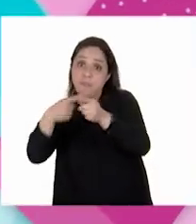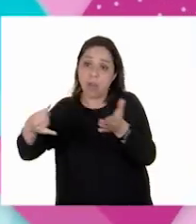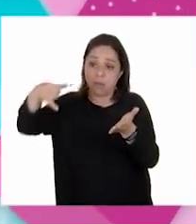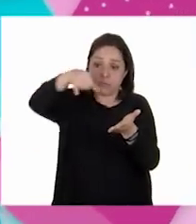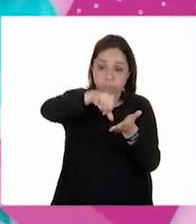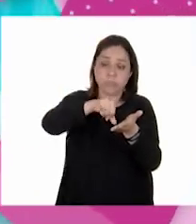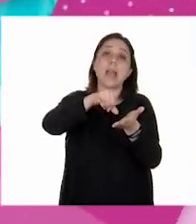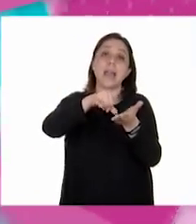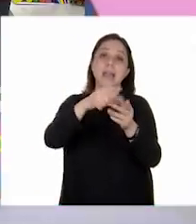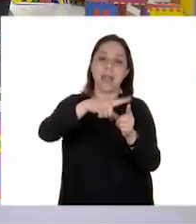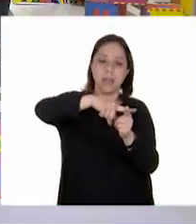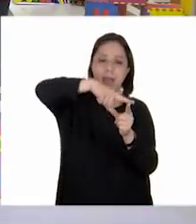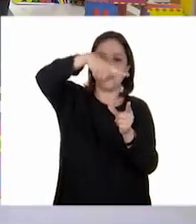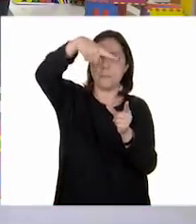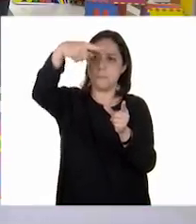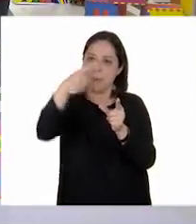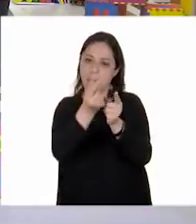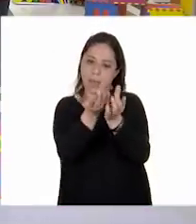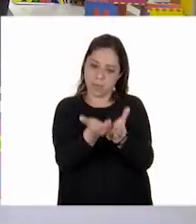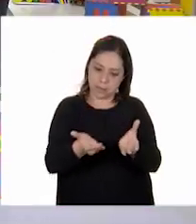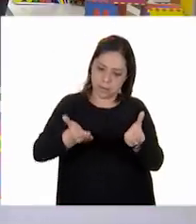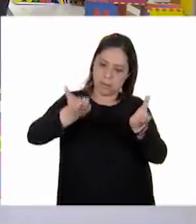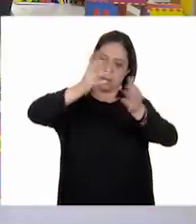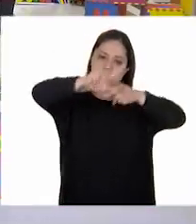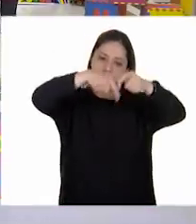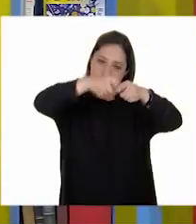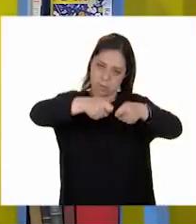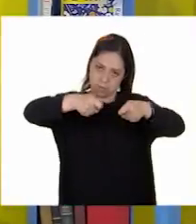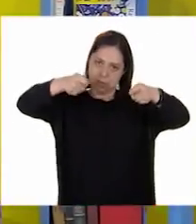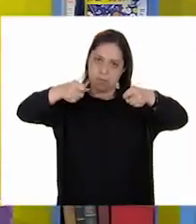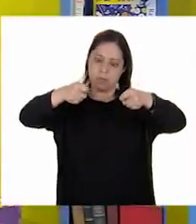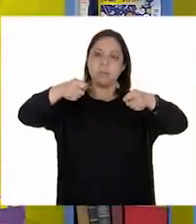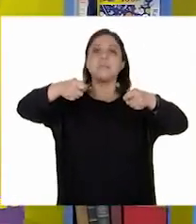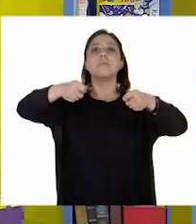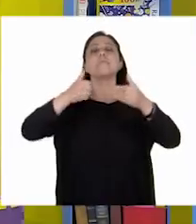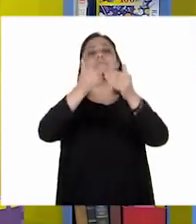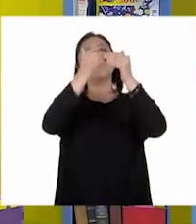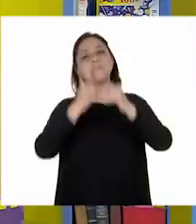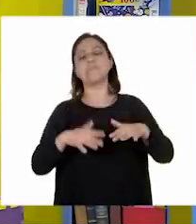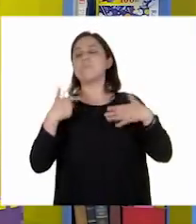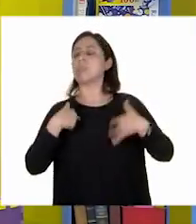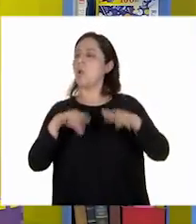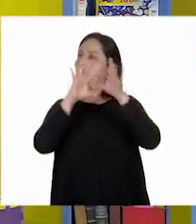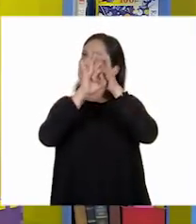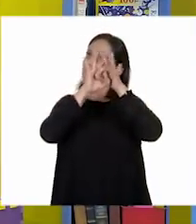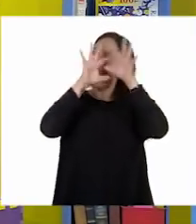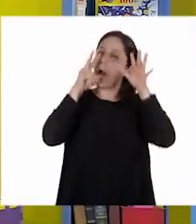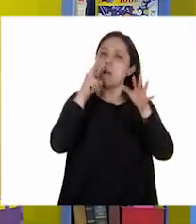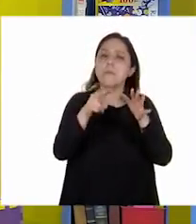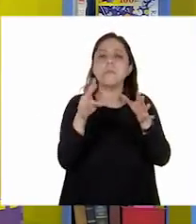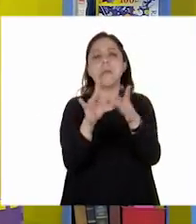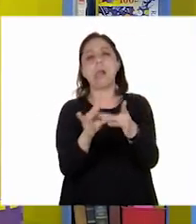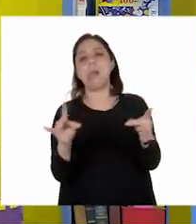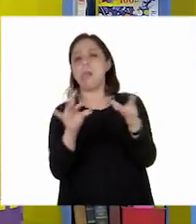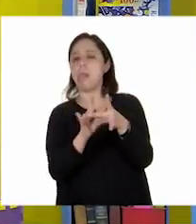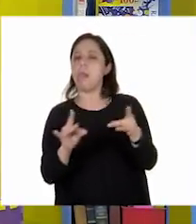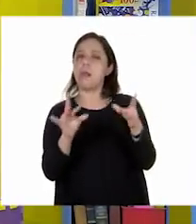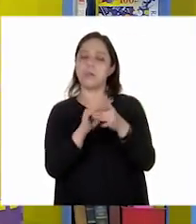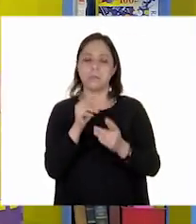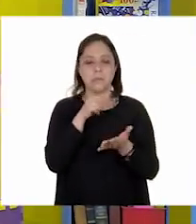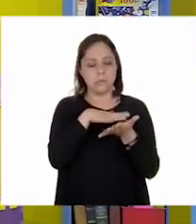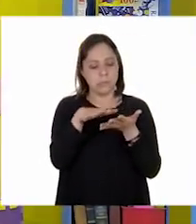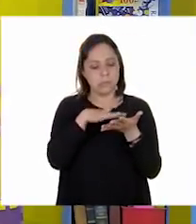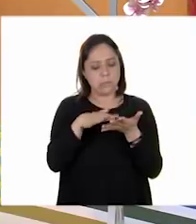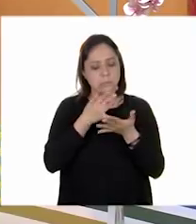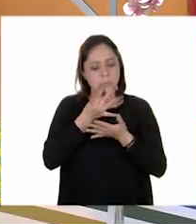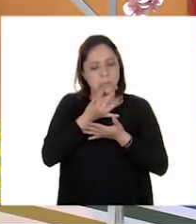maguey. Ya me voy a comenzar a desconcentrar otra vez porque viene la preparación y entonces empiezo a salivar y se me